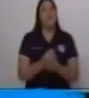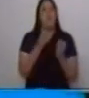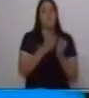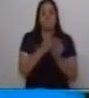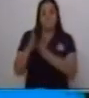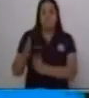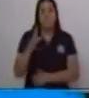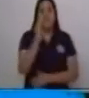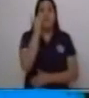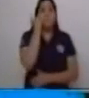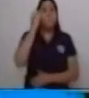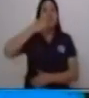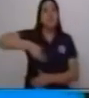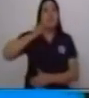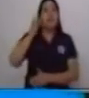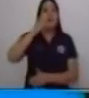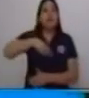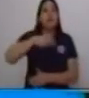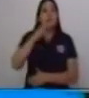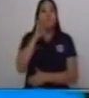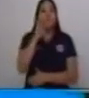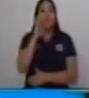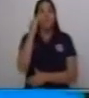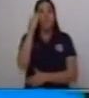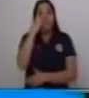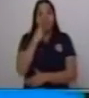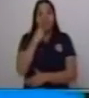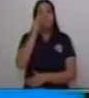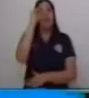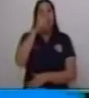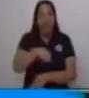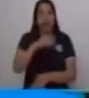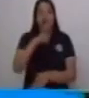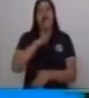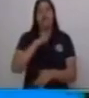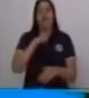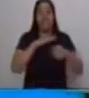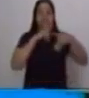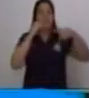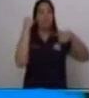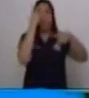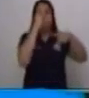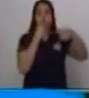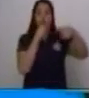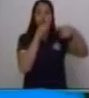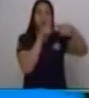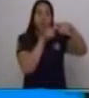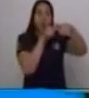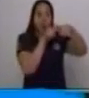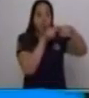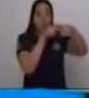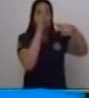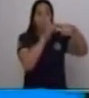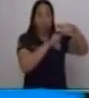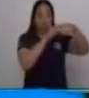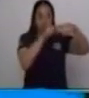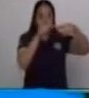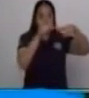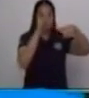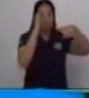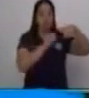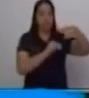Las bimembres poseen sujeto y predicado. El sujeto puede ser explícito,